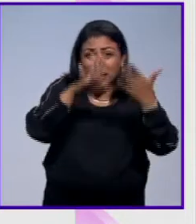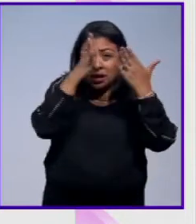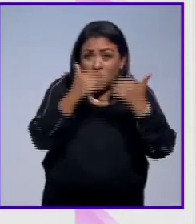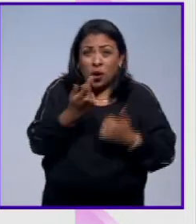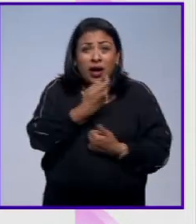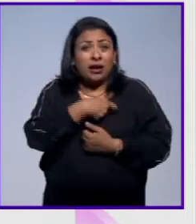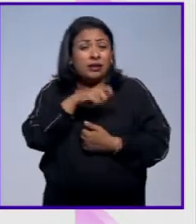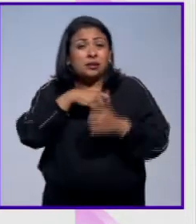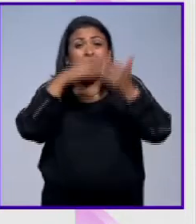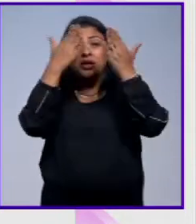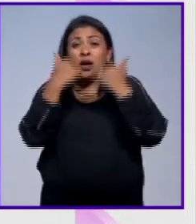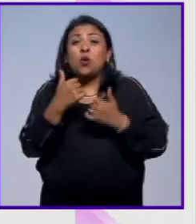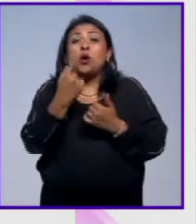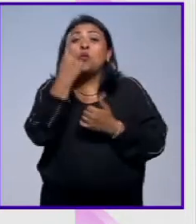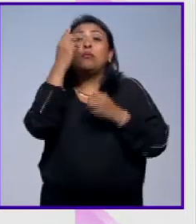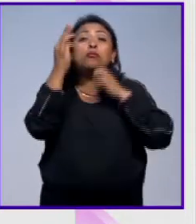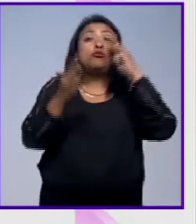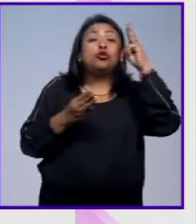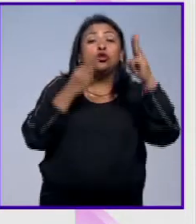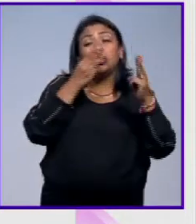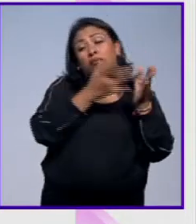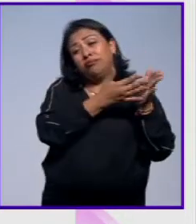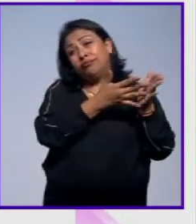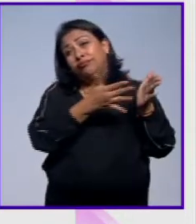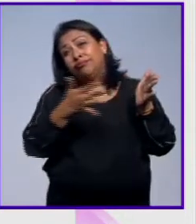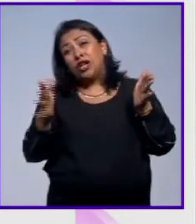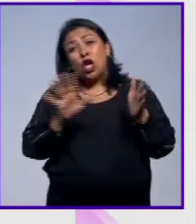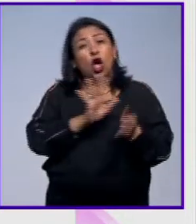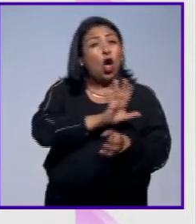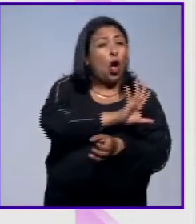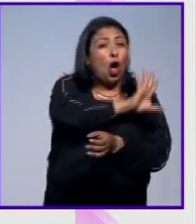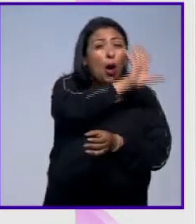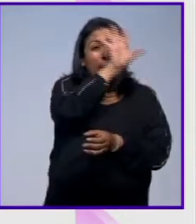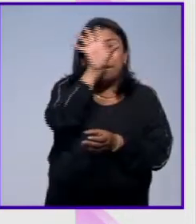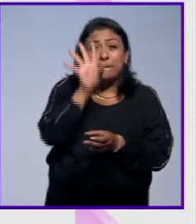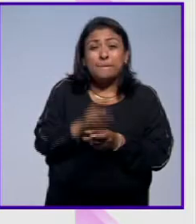hay en España un museo que abarca la totalidad